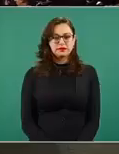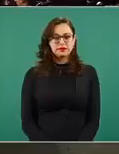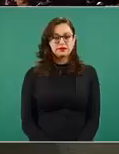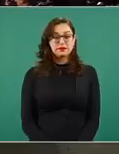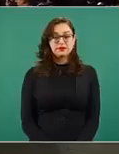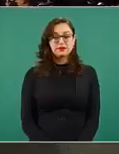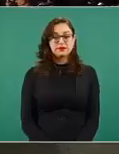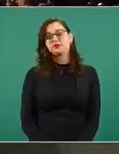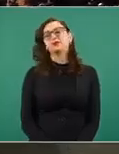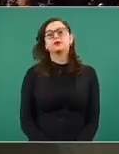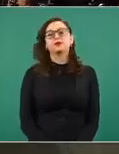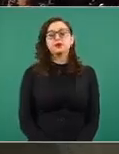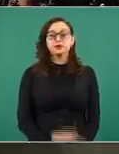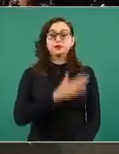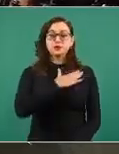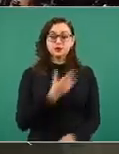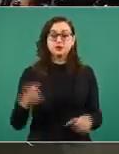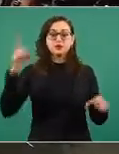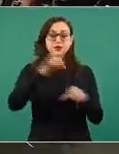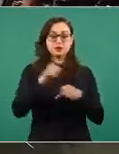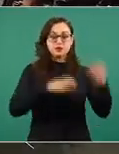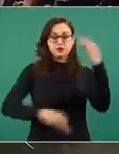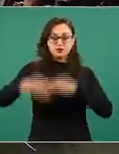Buenos días a todas, a todos ustedes,